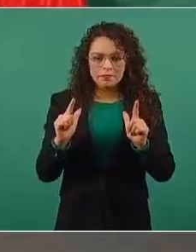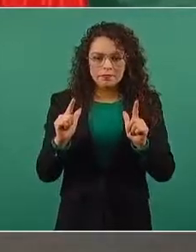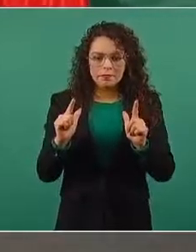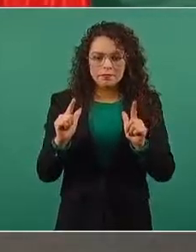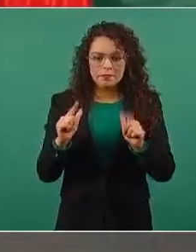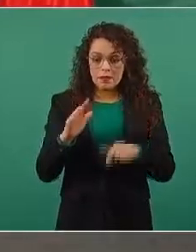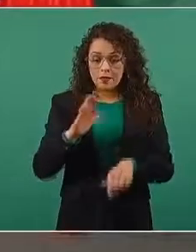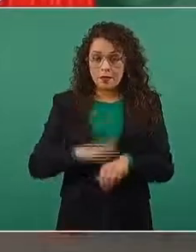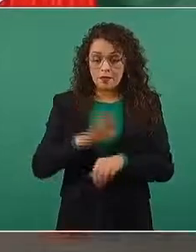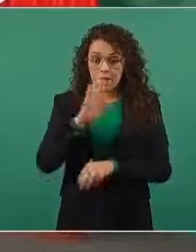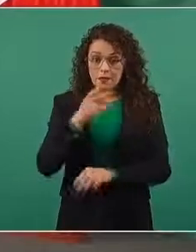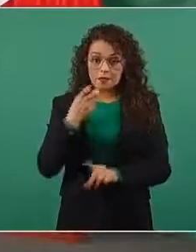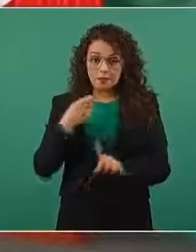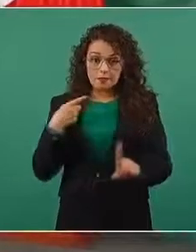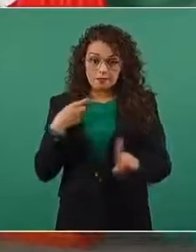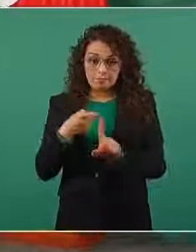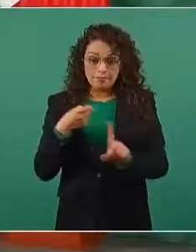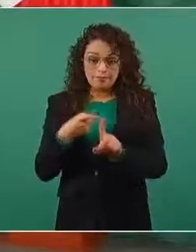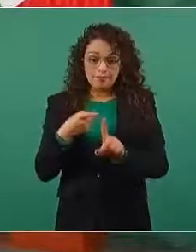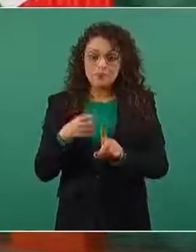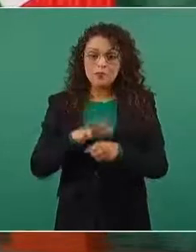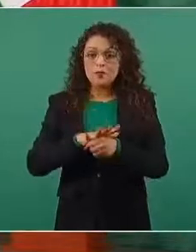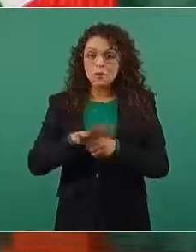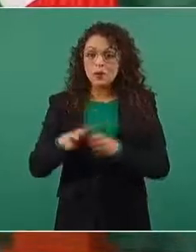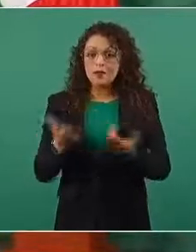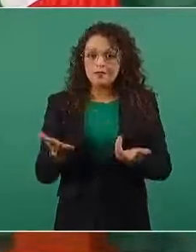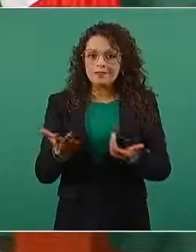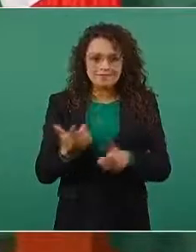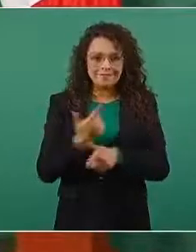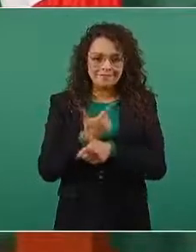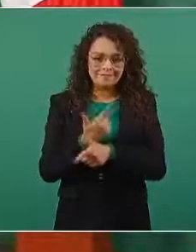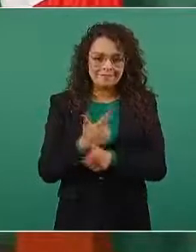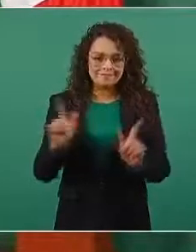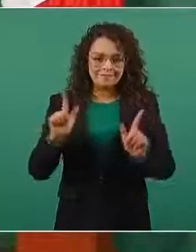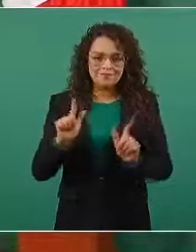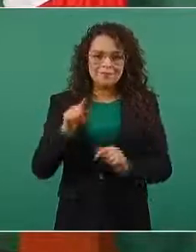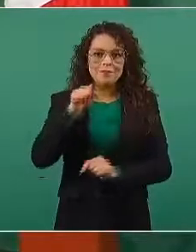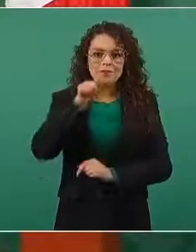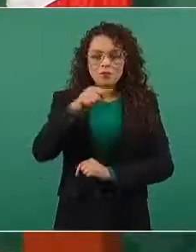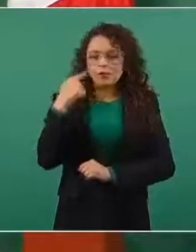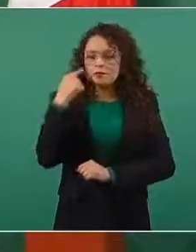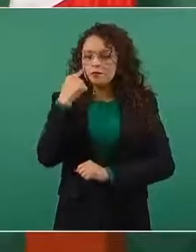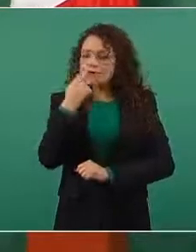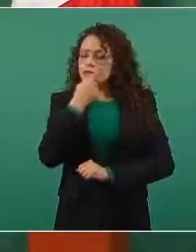este caso la libertad para elegir